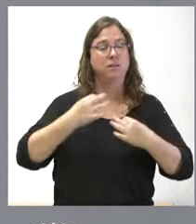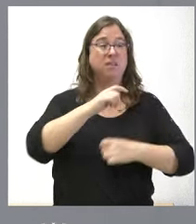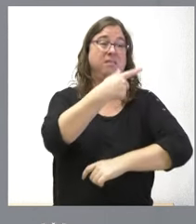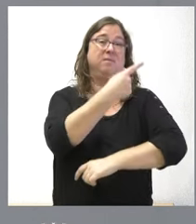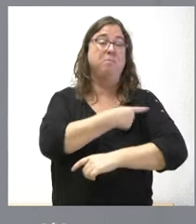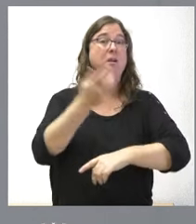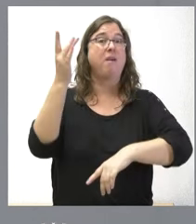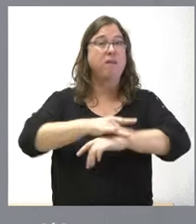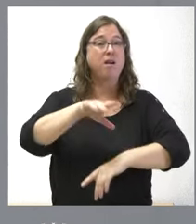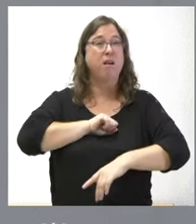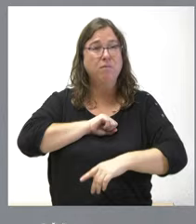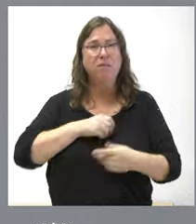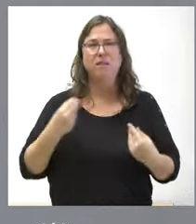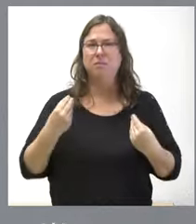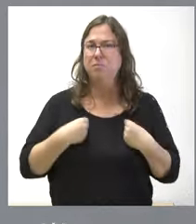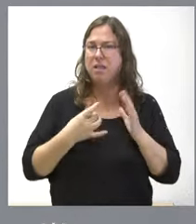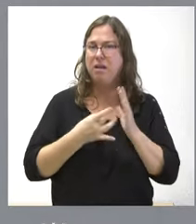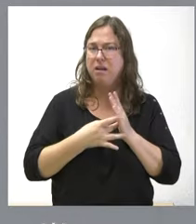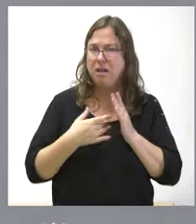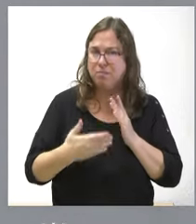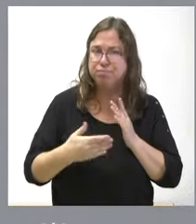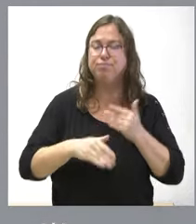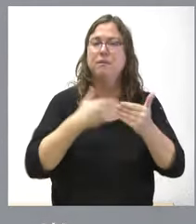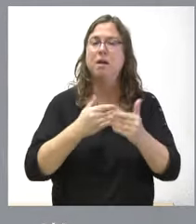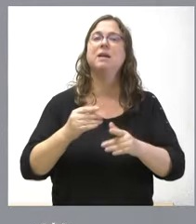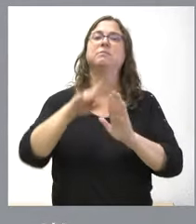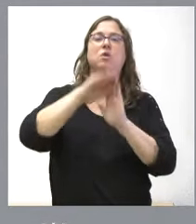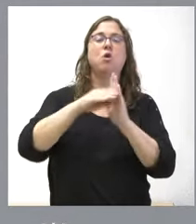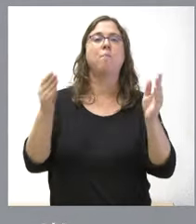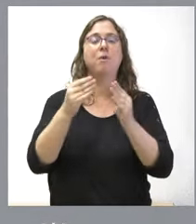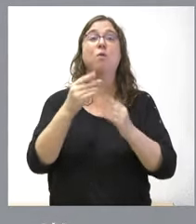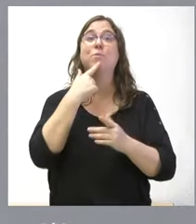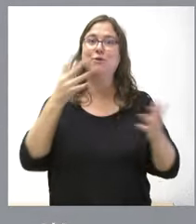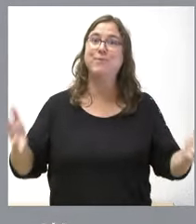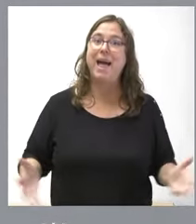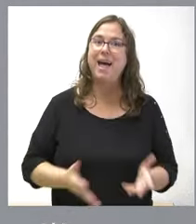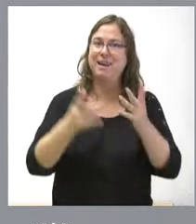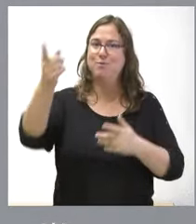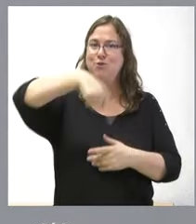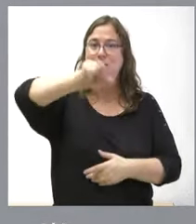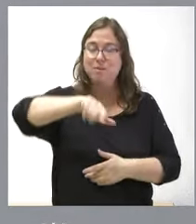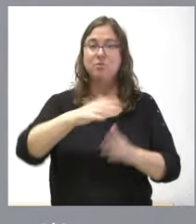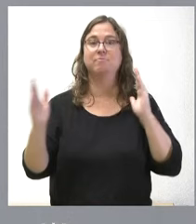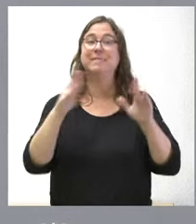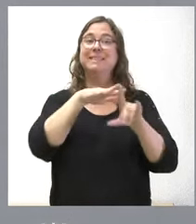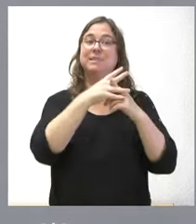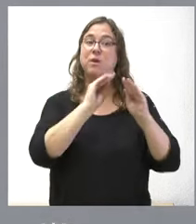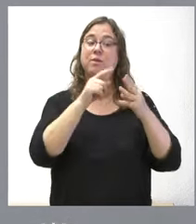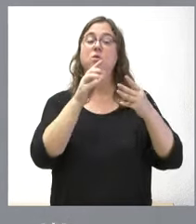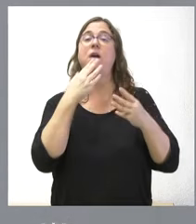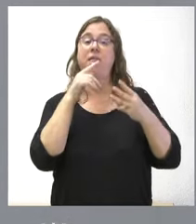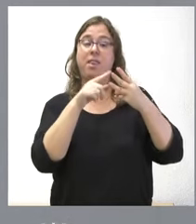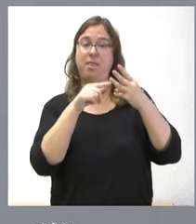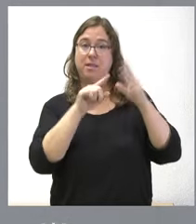así como la calidad de vida de las personas que pudieran parecerla, y animamos, por tanto, a todas las personas en estos rangos de edad y circunstancias que se puedan